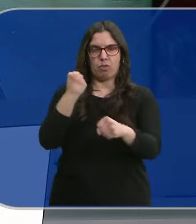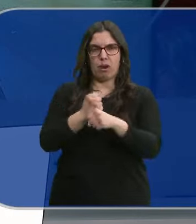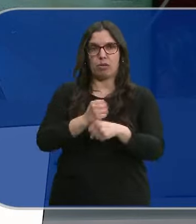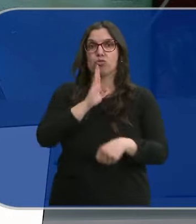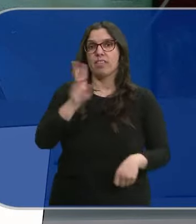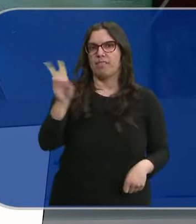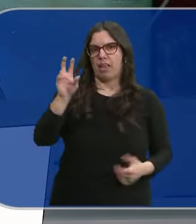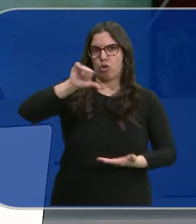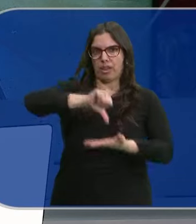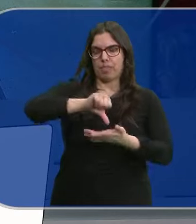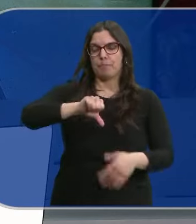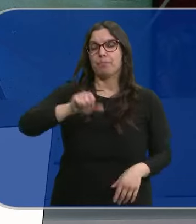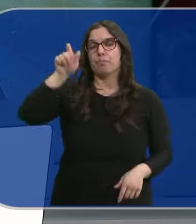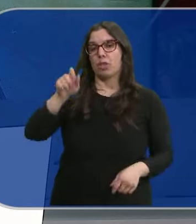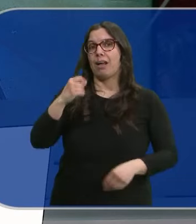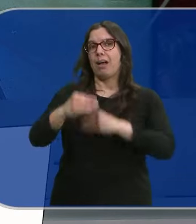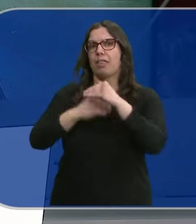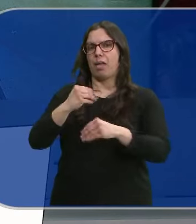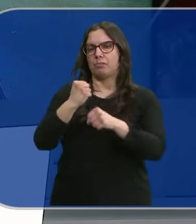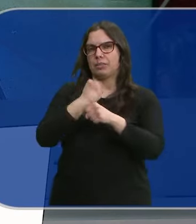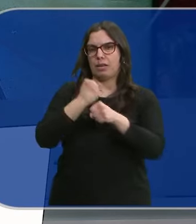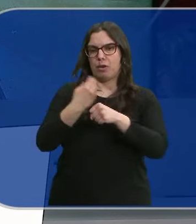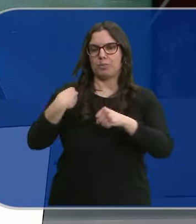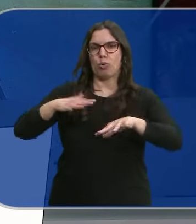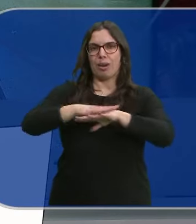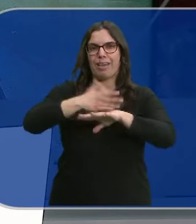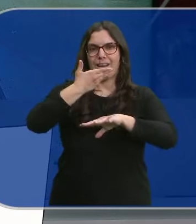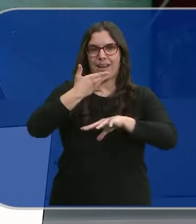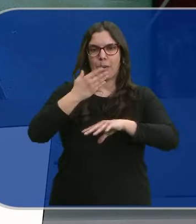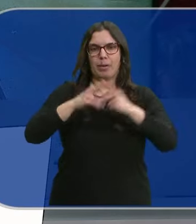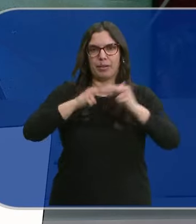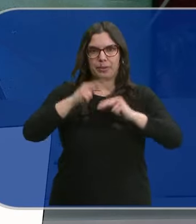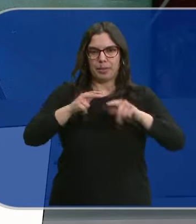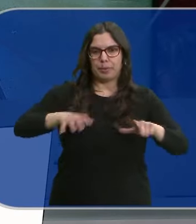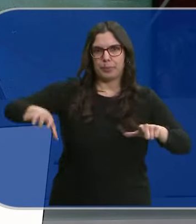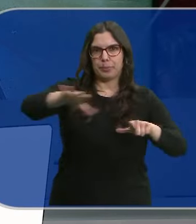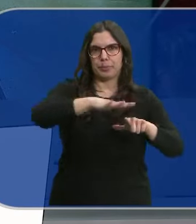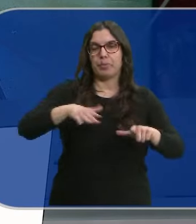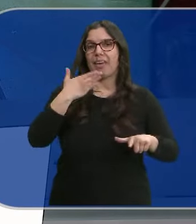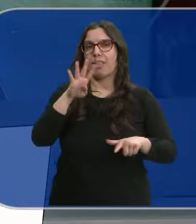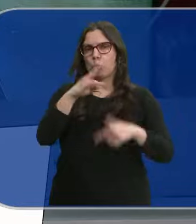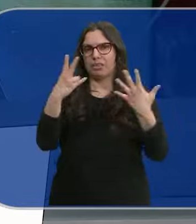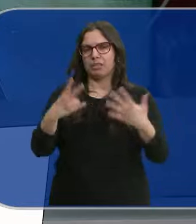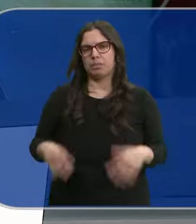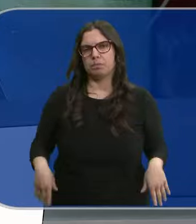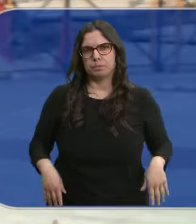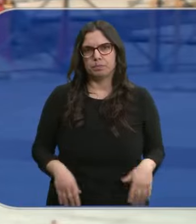ocurrido en Valladolid Capital. El operario realizaba tareas en la red de calor que se está construyendo. Tenía 47 años.